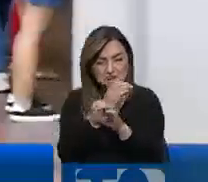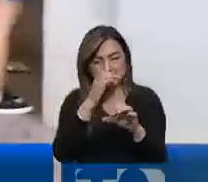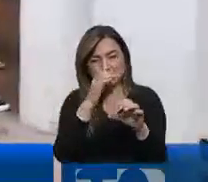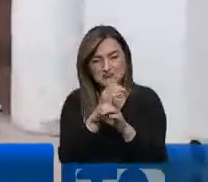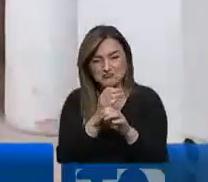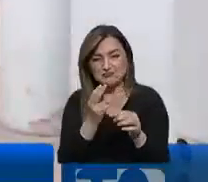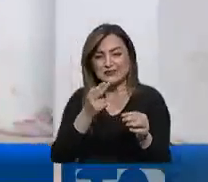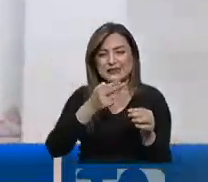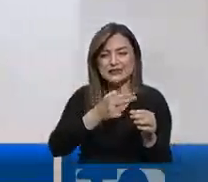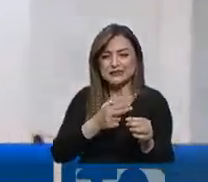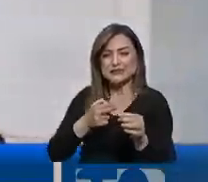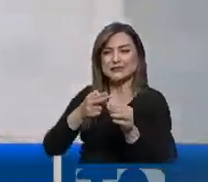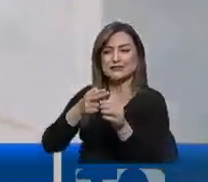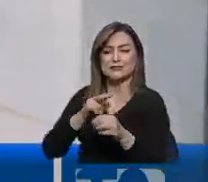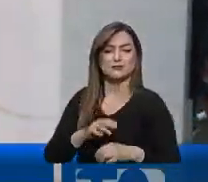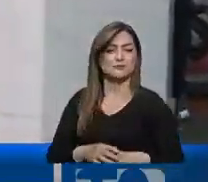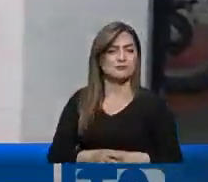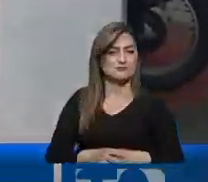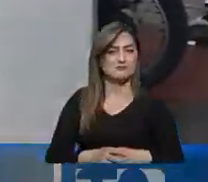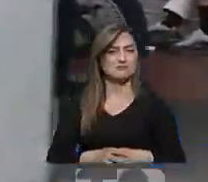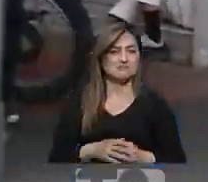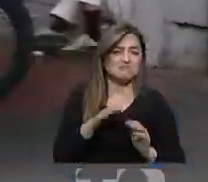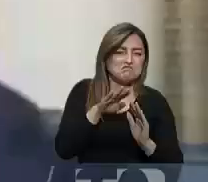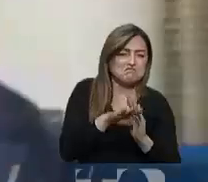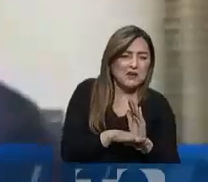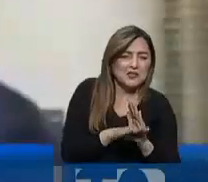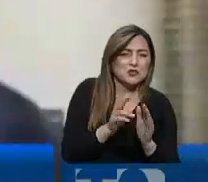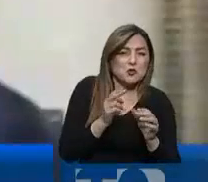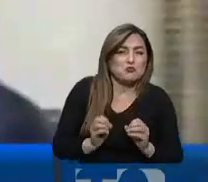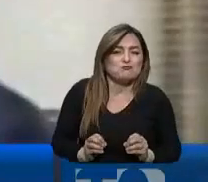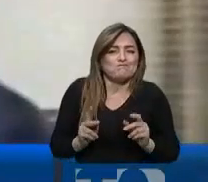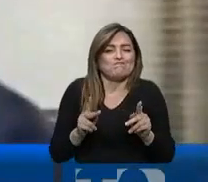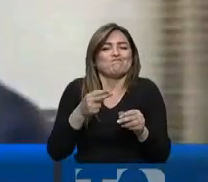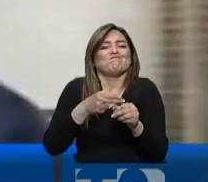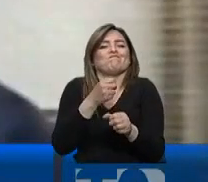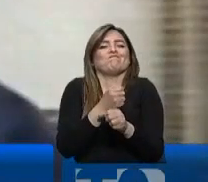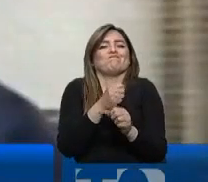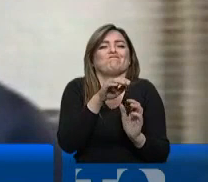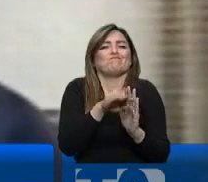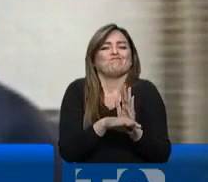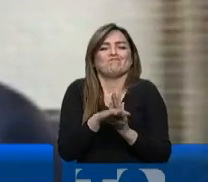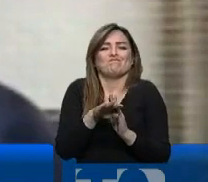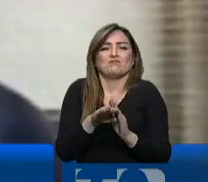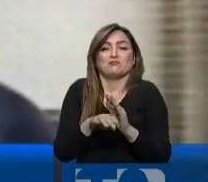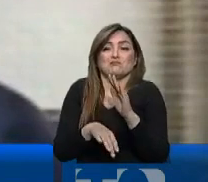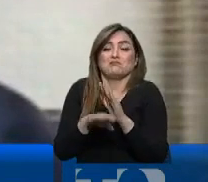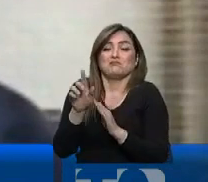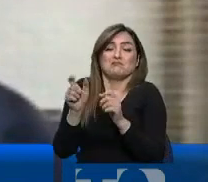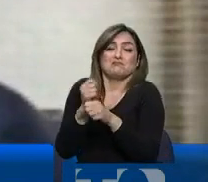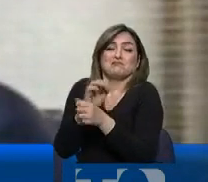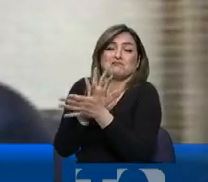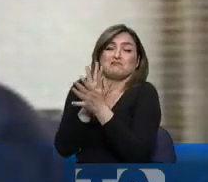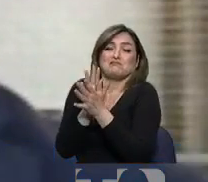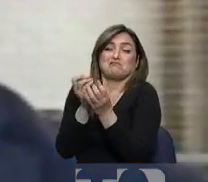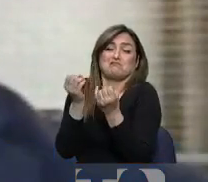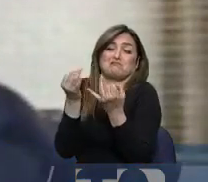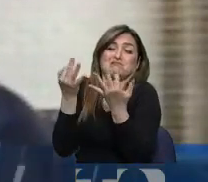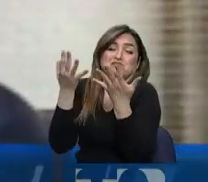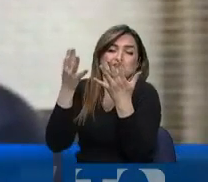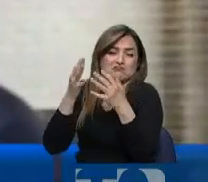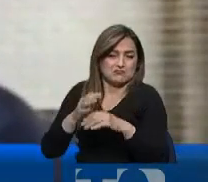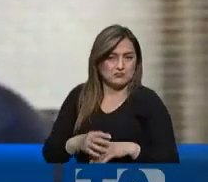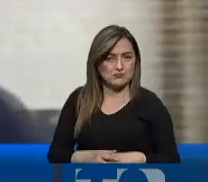a llenar, pero son muchas menos que la demanda de empleo que en el país hay. A finalizar el año 2021 nosotros tuvimos que se